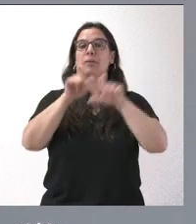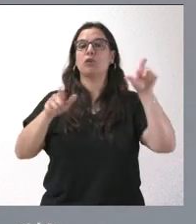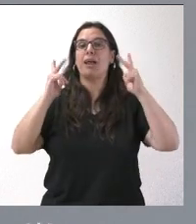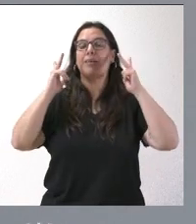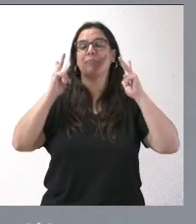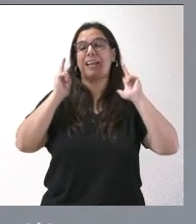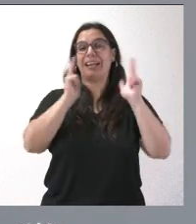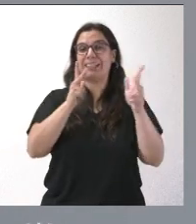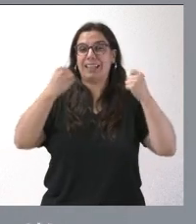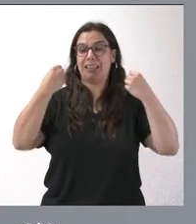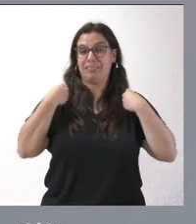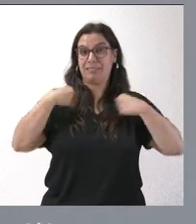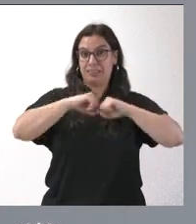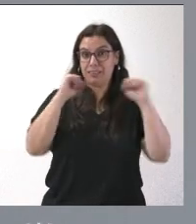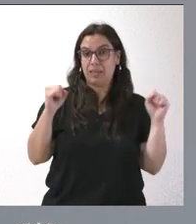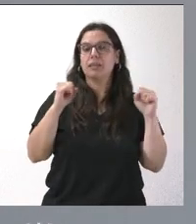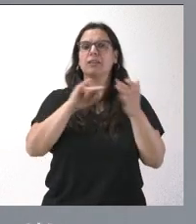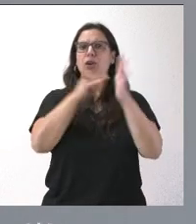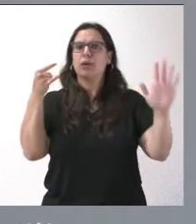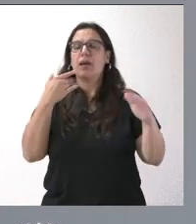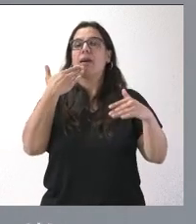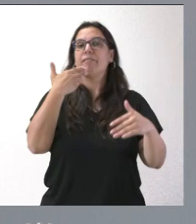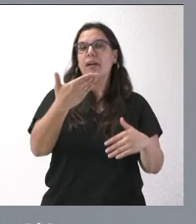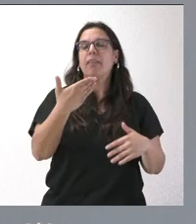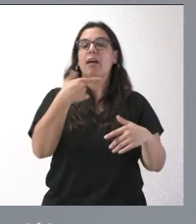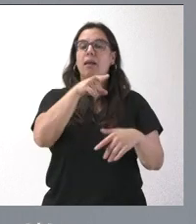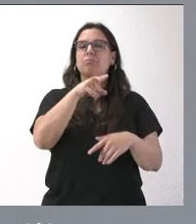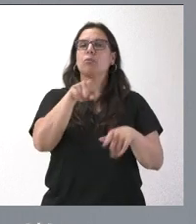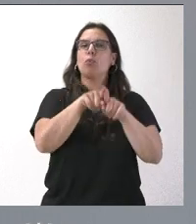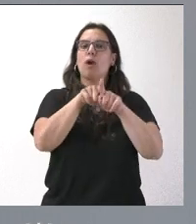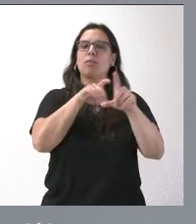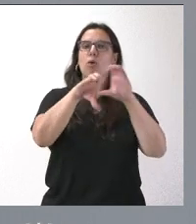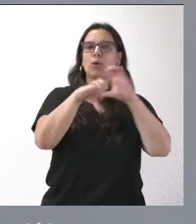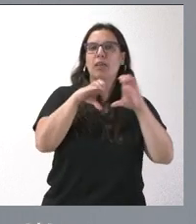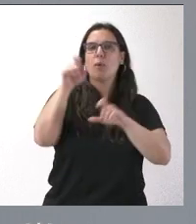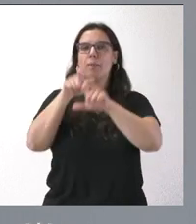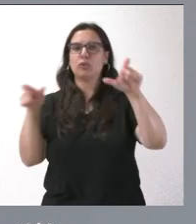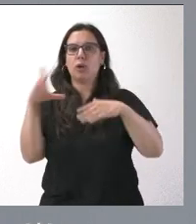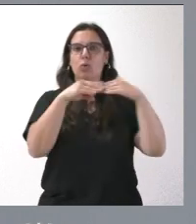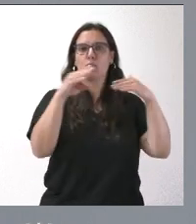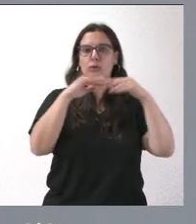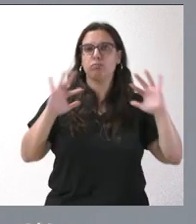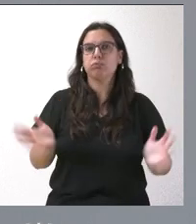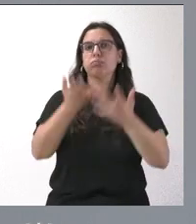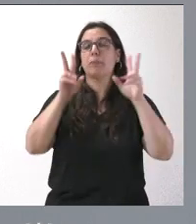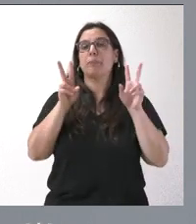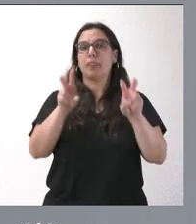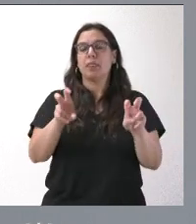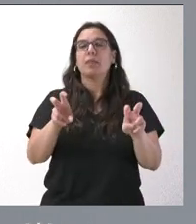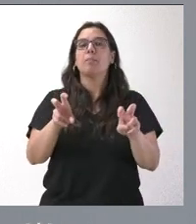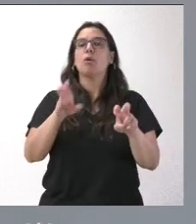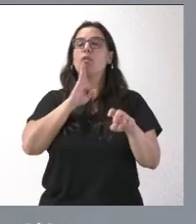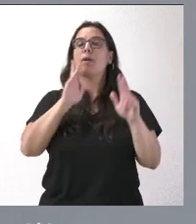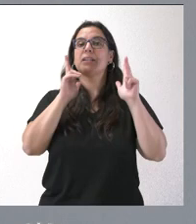en tecnología puntera que va a facilitar la comunicación entre personal y usuario. Se va a impulsar inicialmente en la